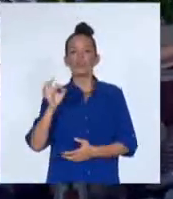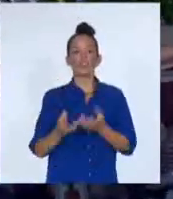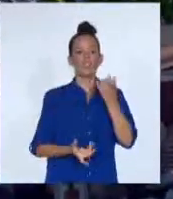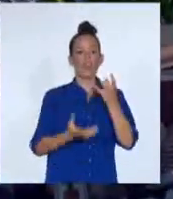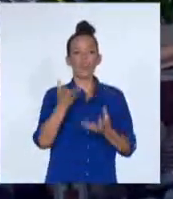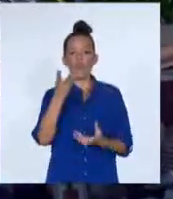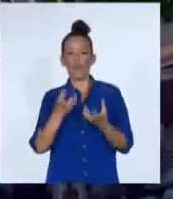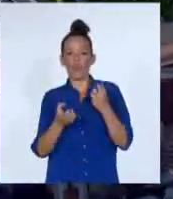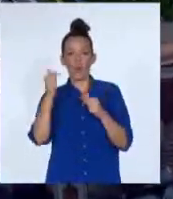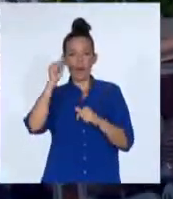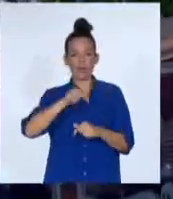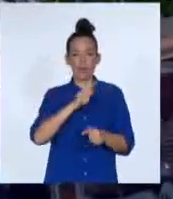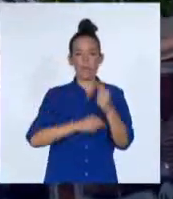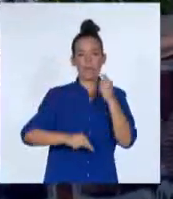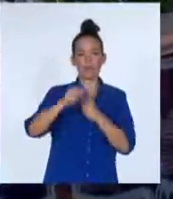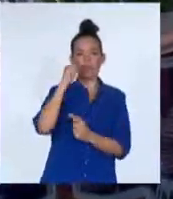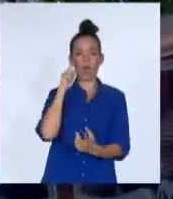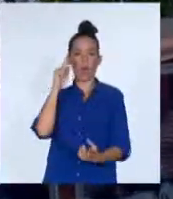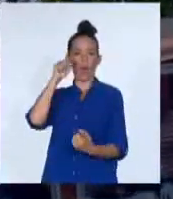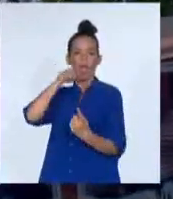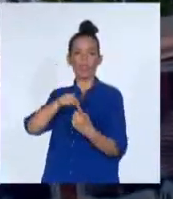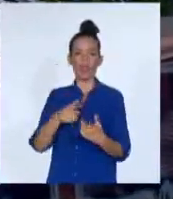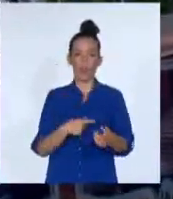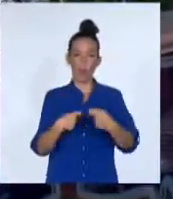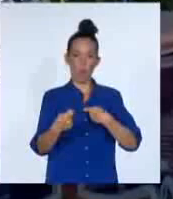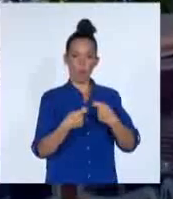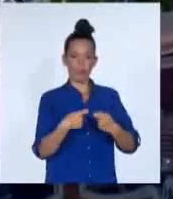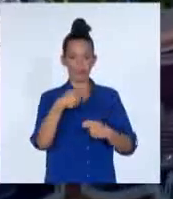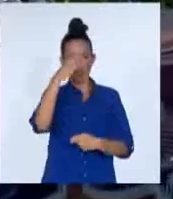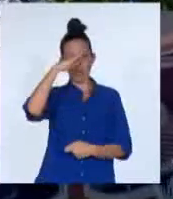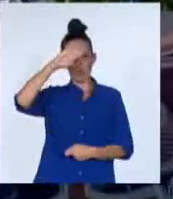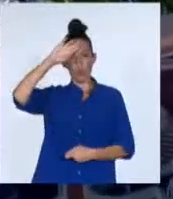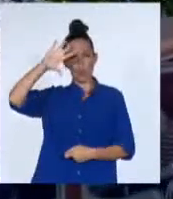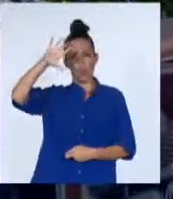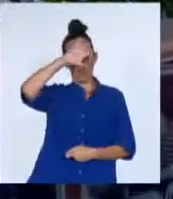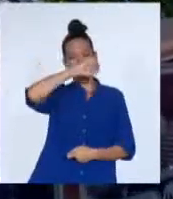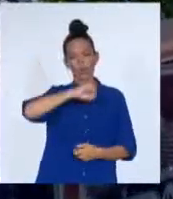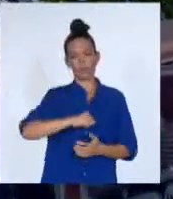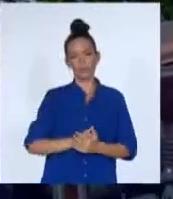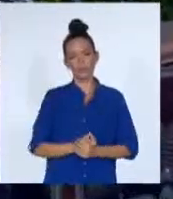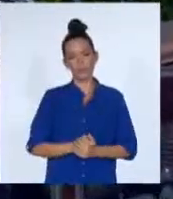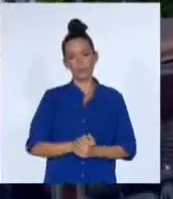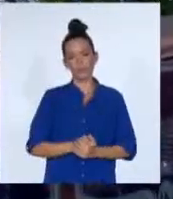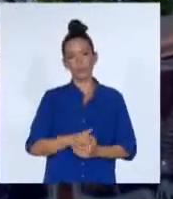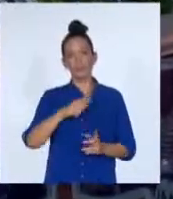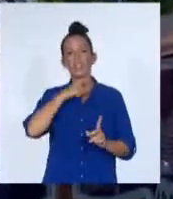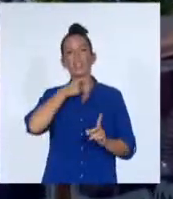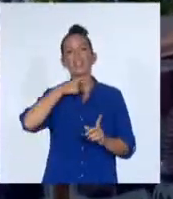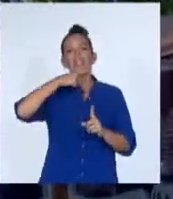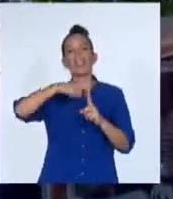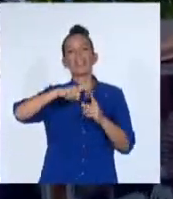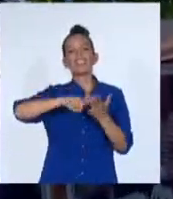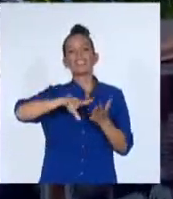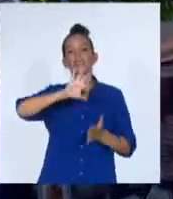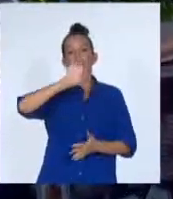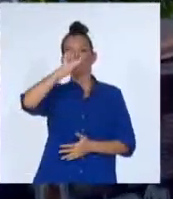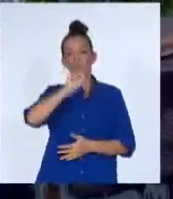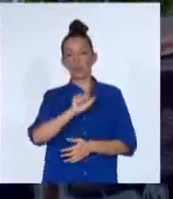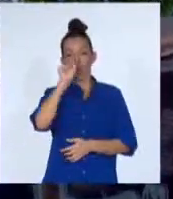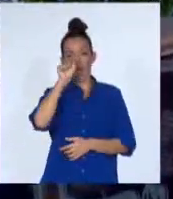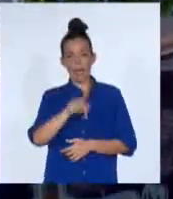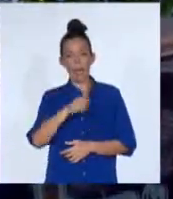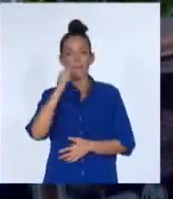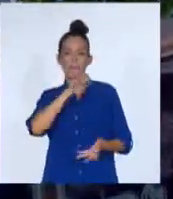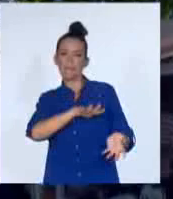bolsa comercial del centro del país. Exposur 2023 cuenta con la presencia de más de 70 estanes